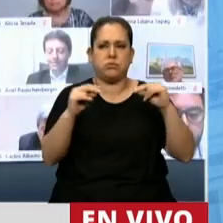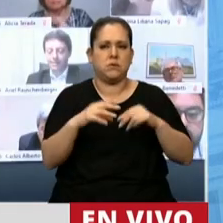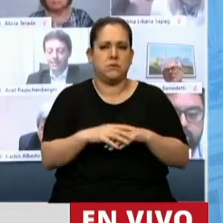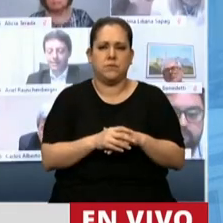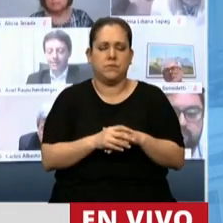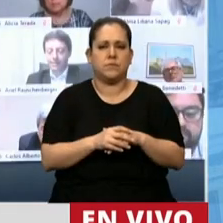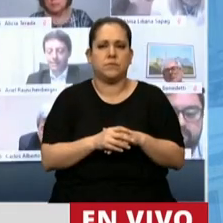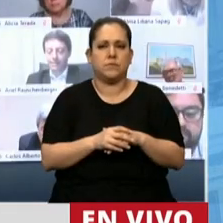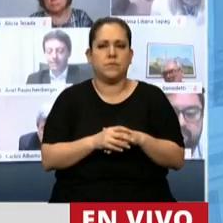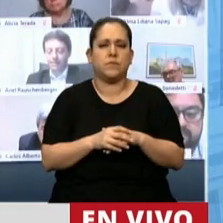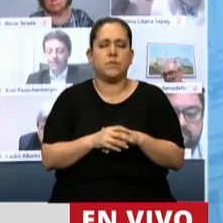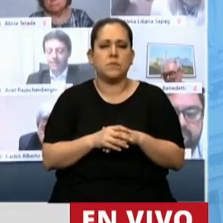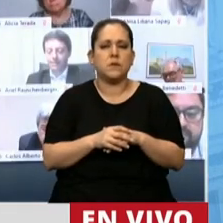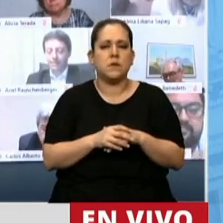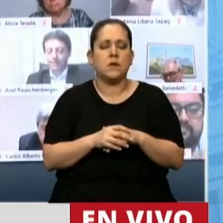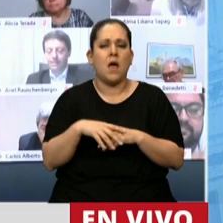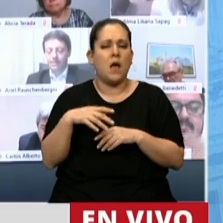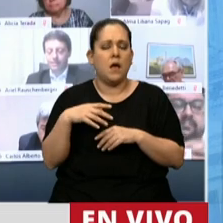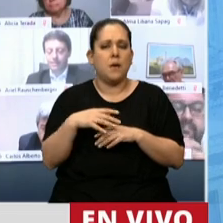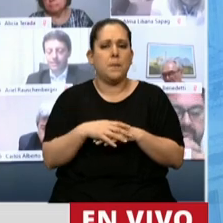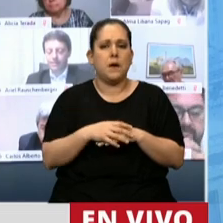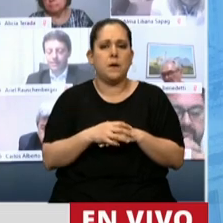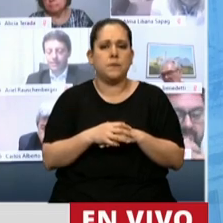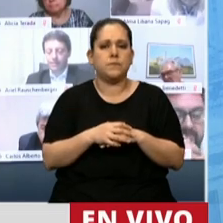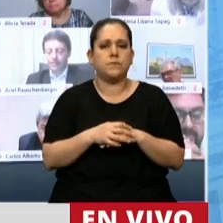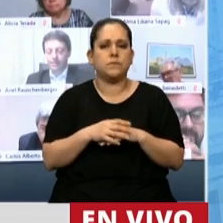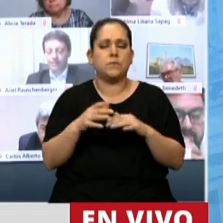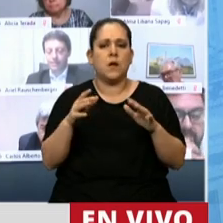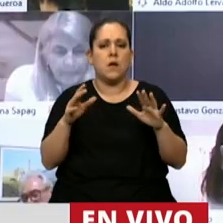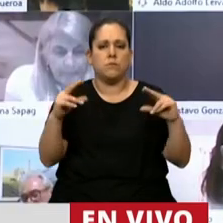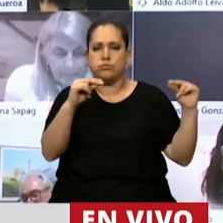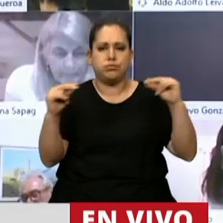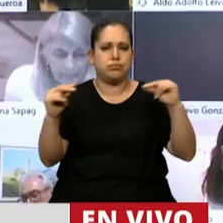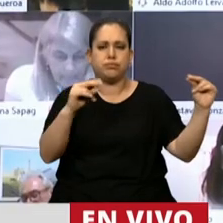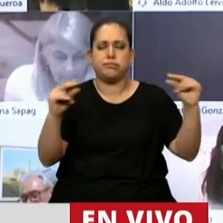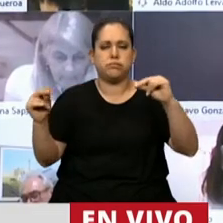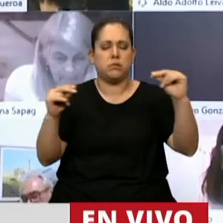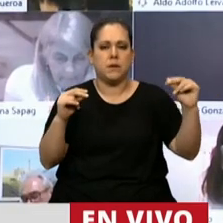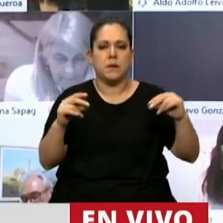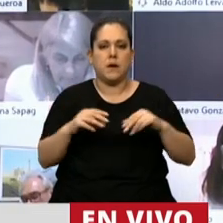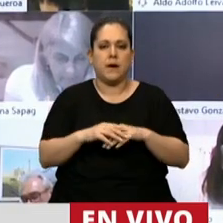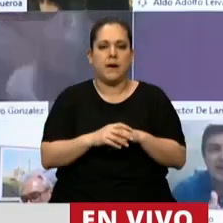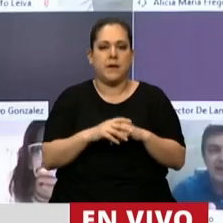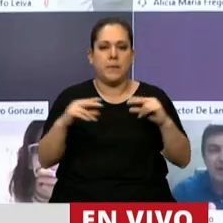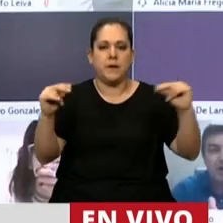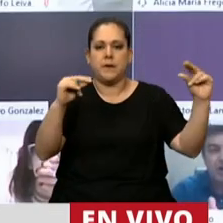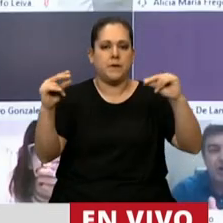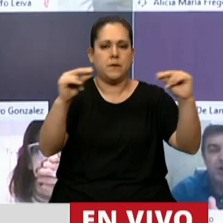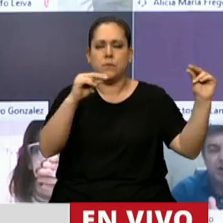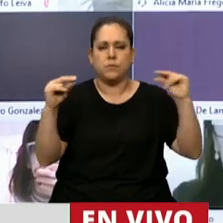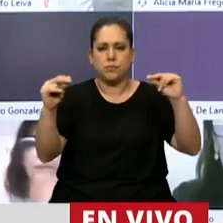ronda, en la senda de la normalidad. Y le digo a la